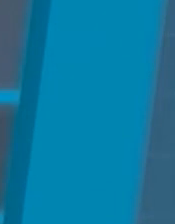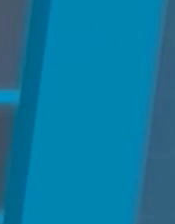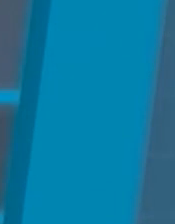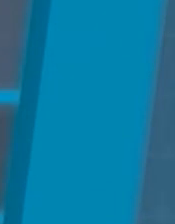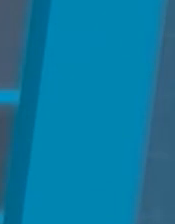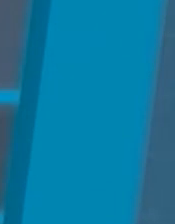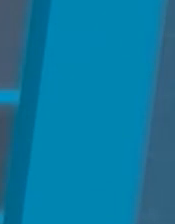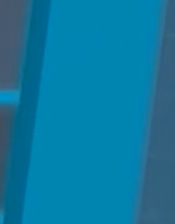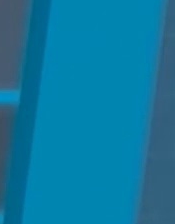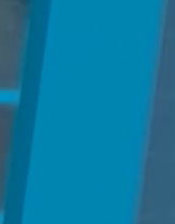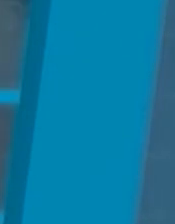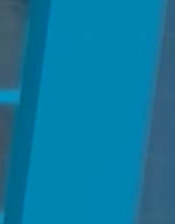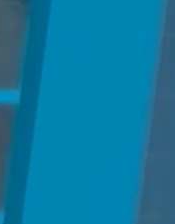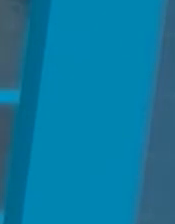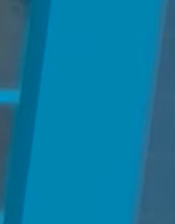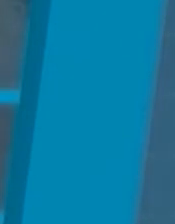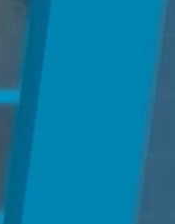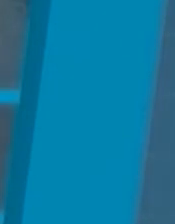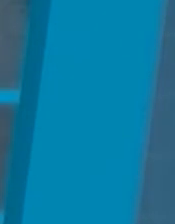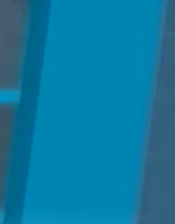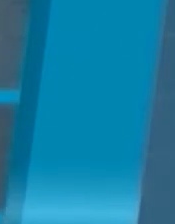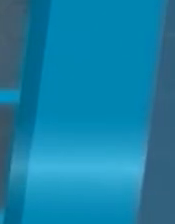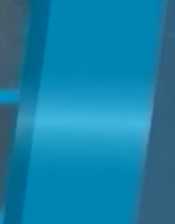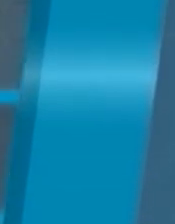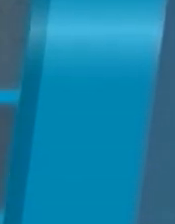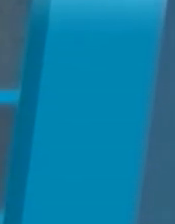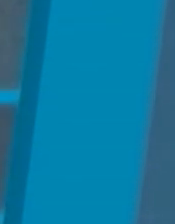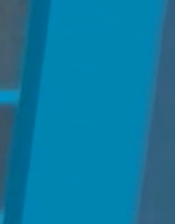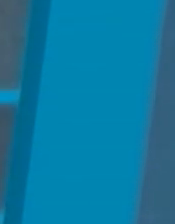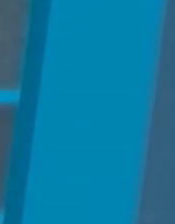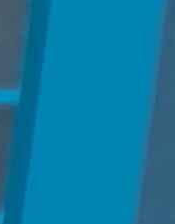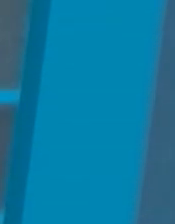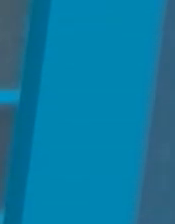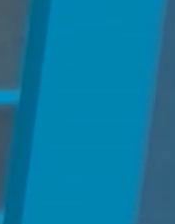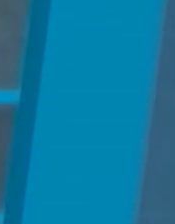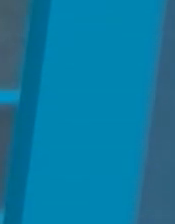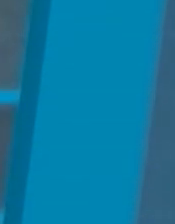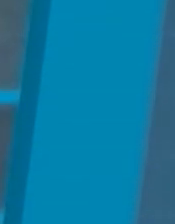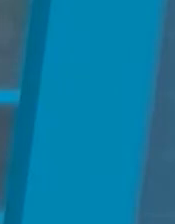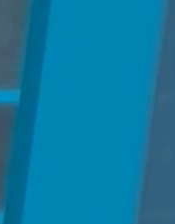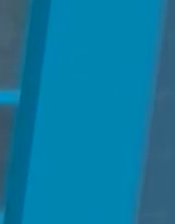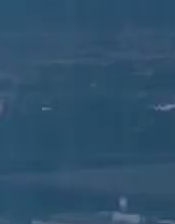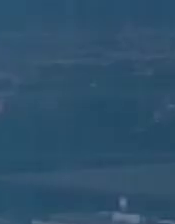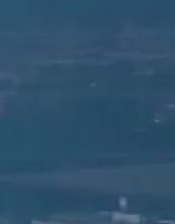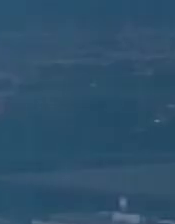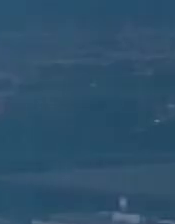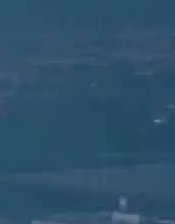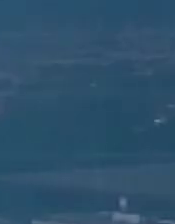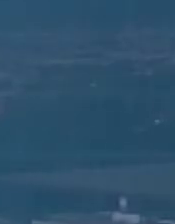convocatoria de Cine Corum. Morelia, bienvenidos. Iniciamos.